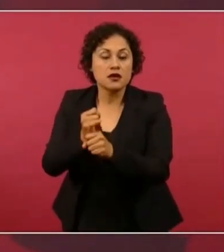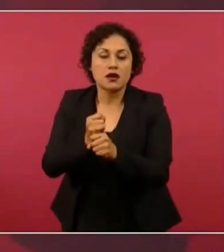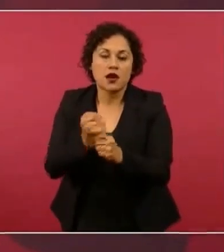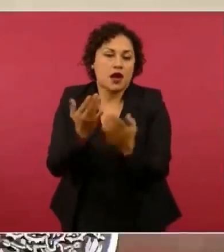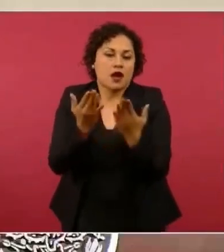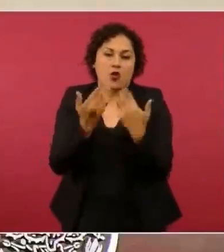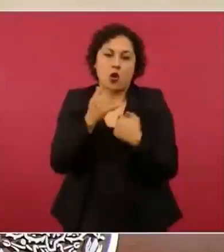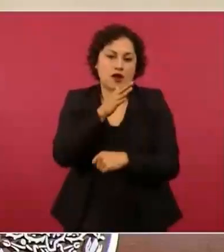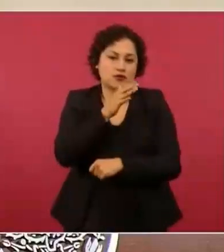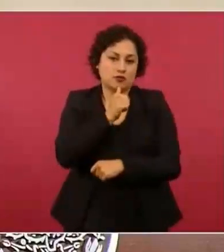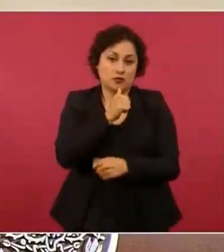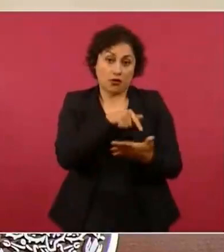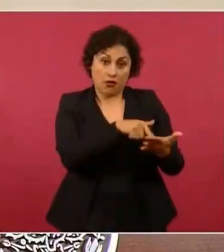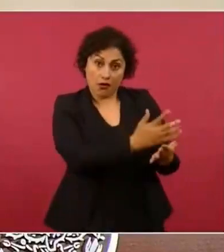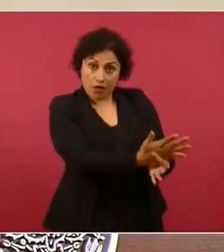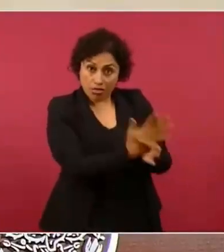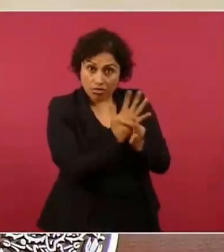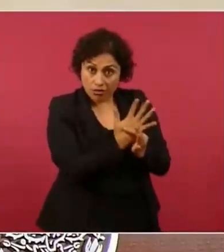Punto.